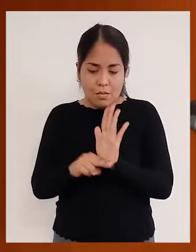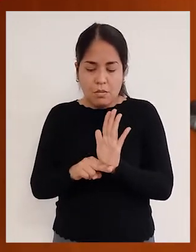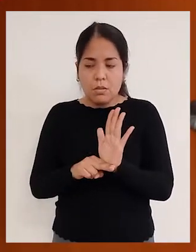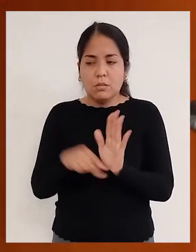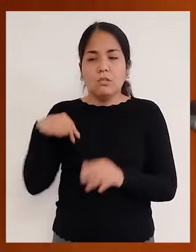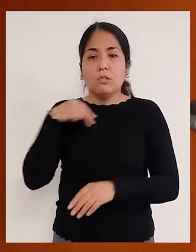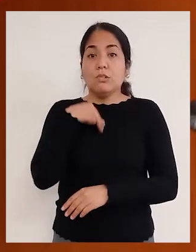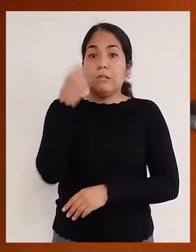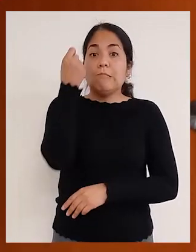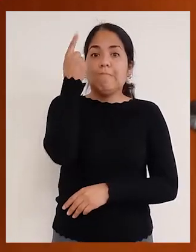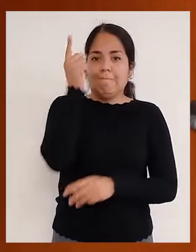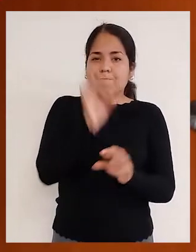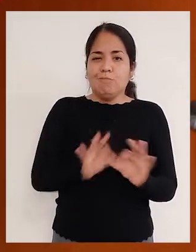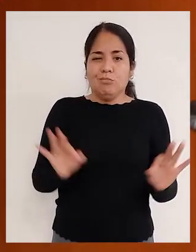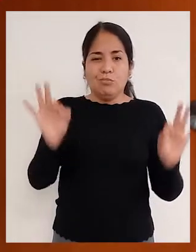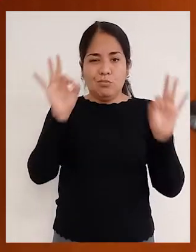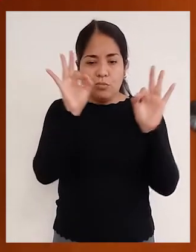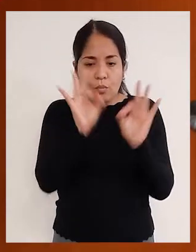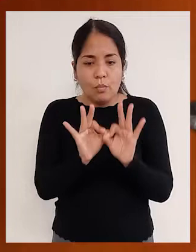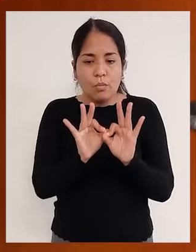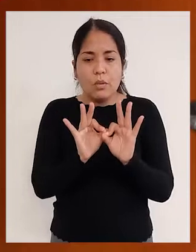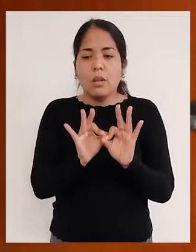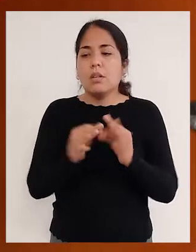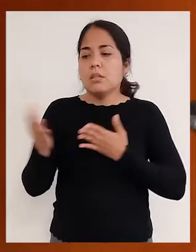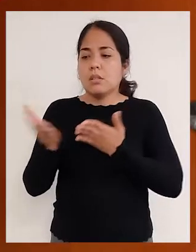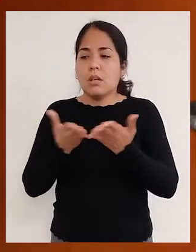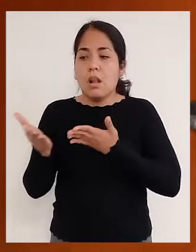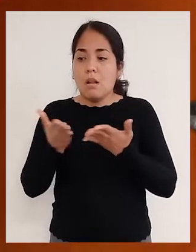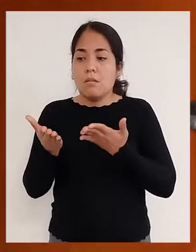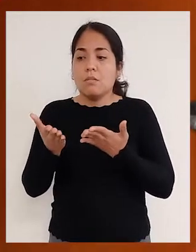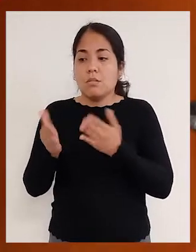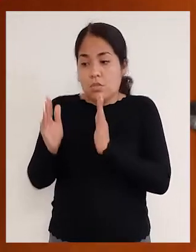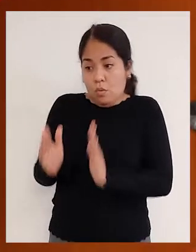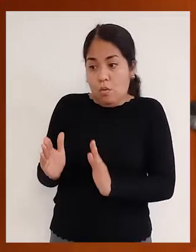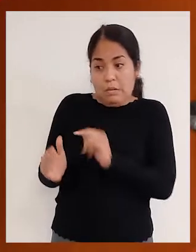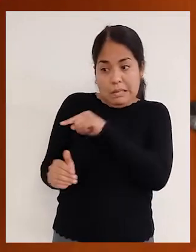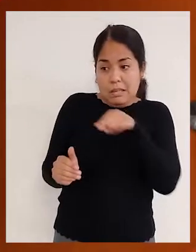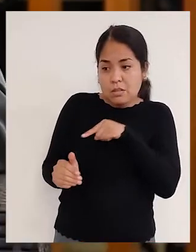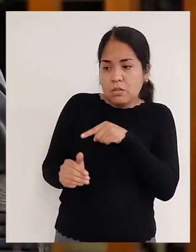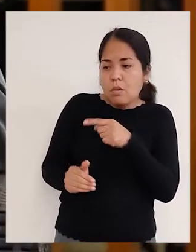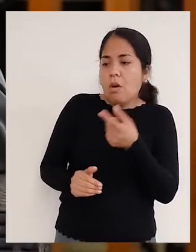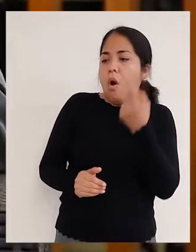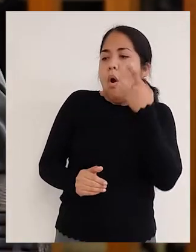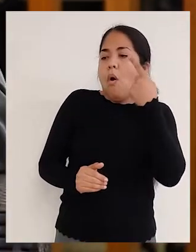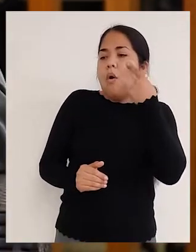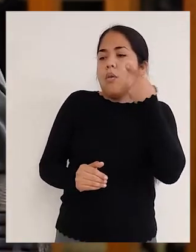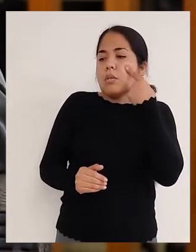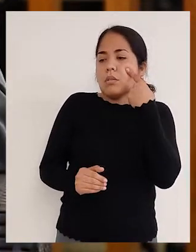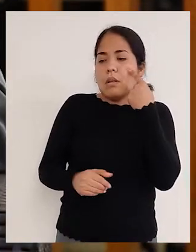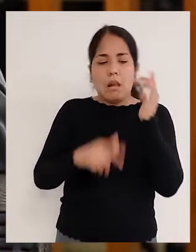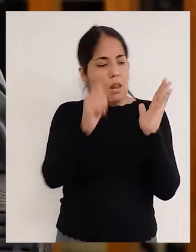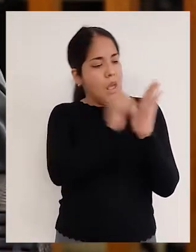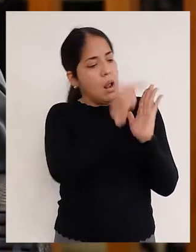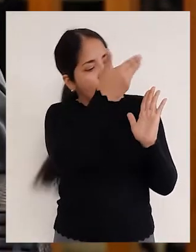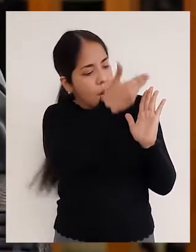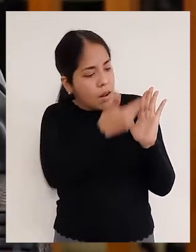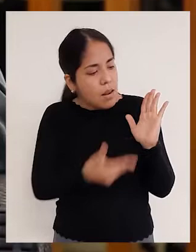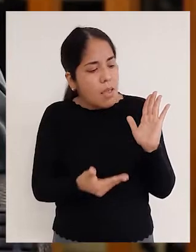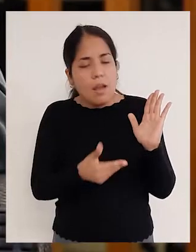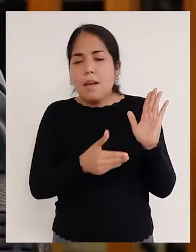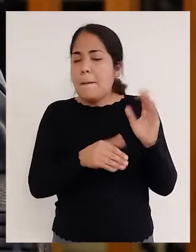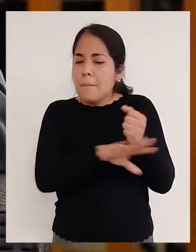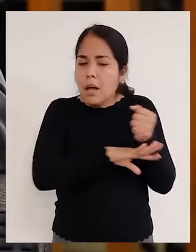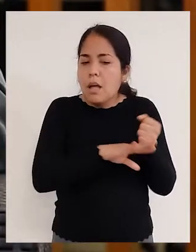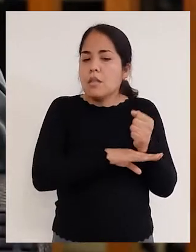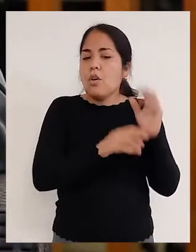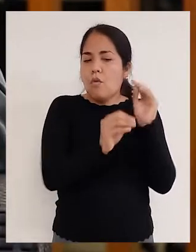normativa. Para nosotros es sumamente importante que los servidores conozcan, no solamente los contenidos básicos de la ley,